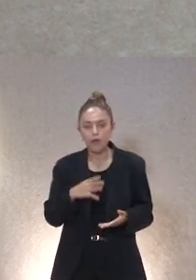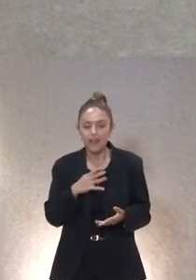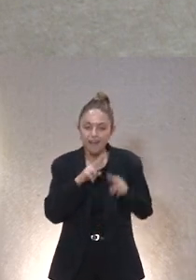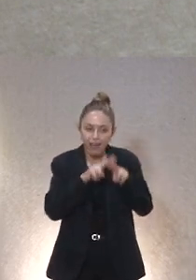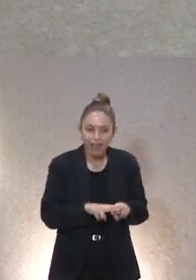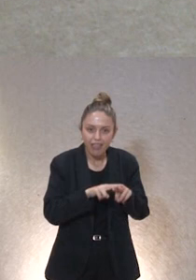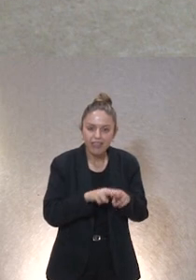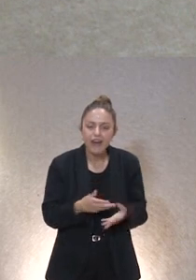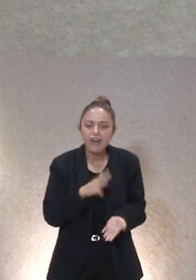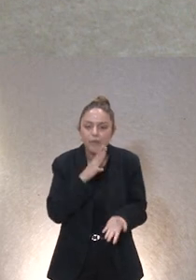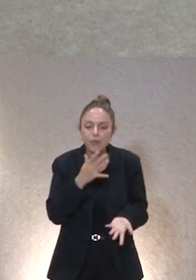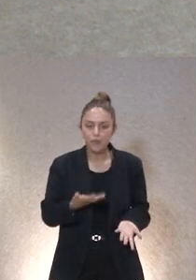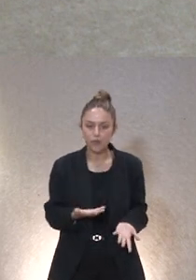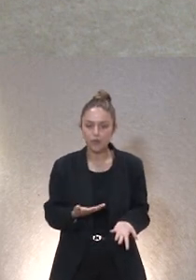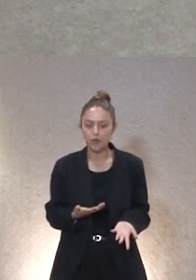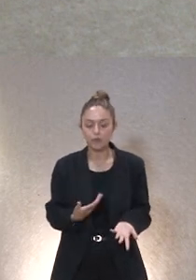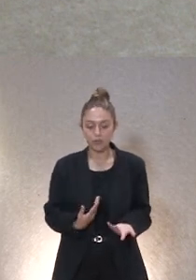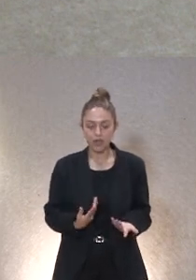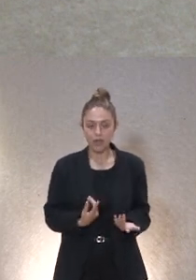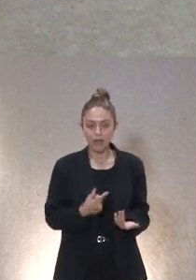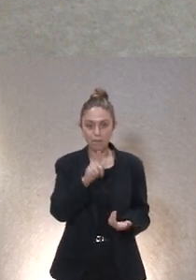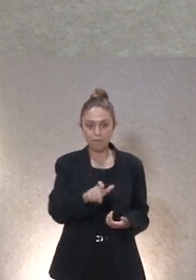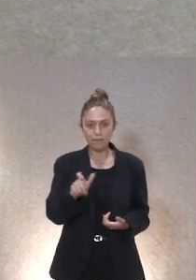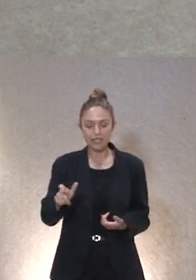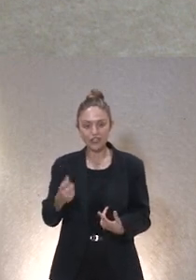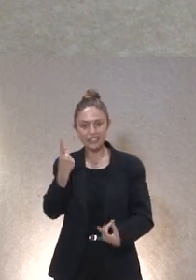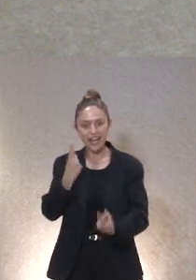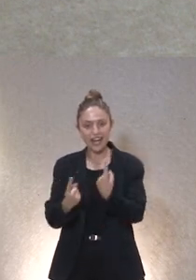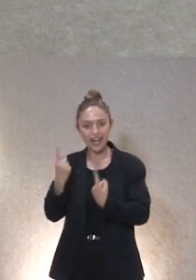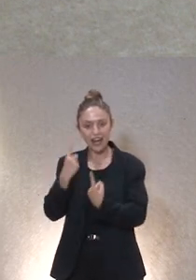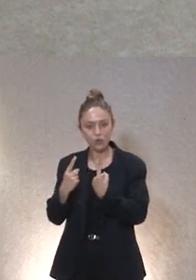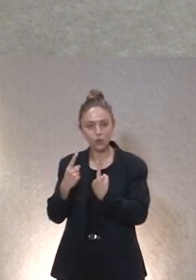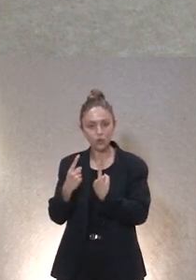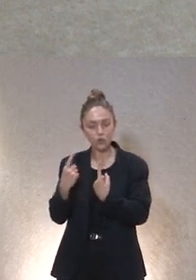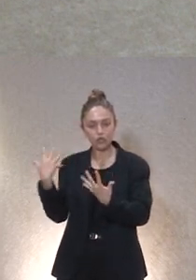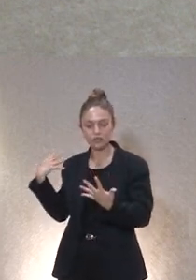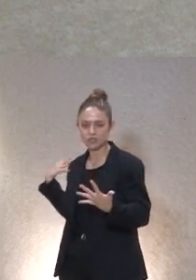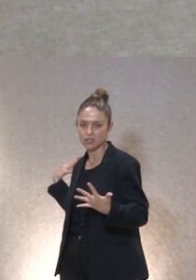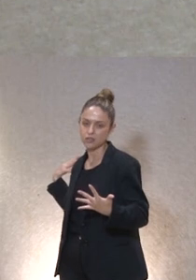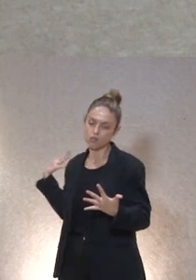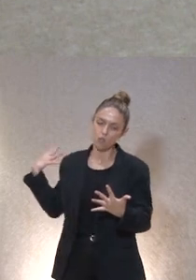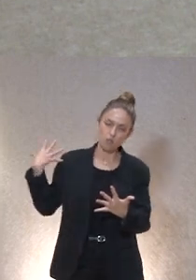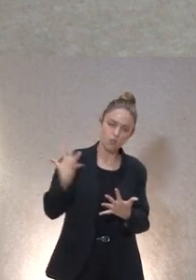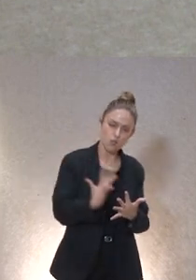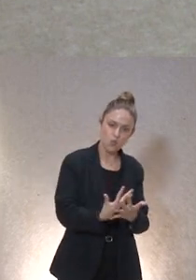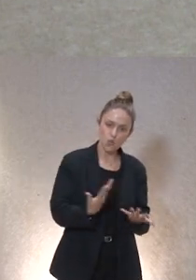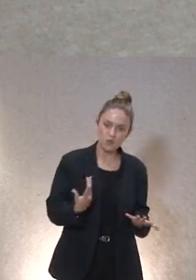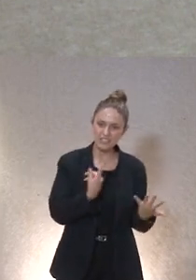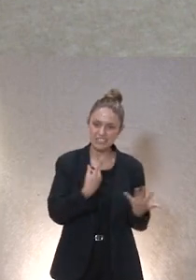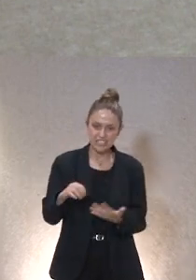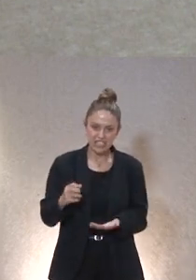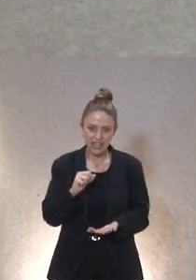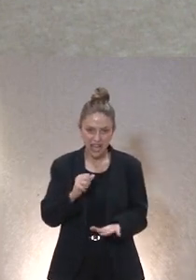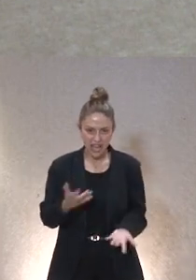porque algunas personas no hay que olvidar que llevan muchos años hay entidades que tienen 60 años pero muchísimas